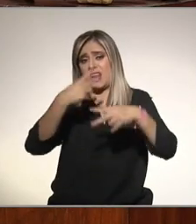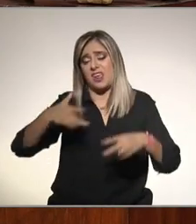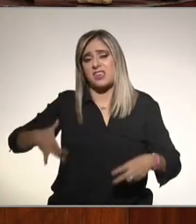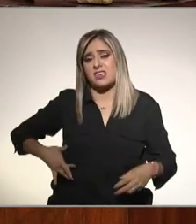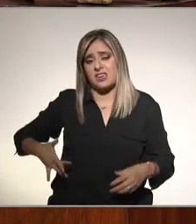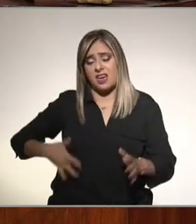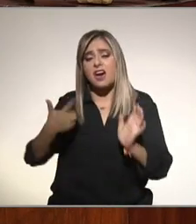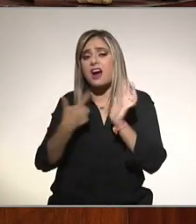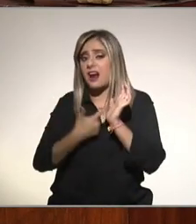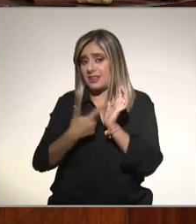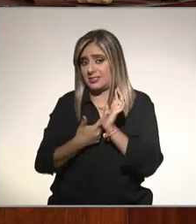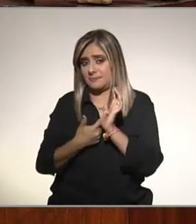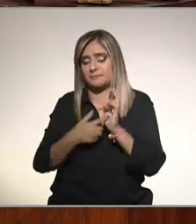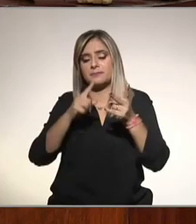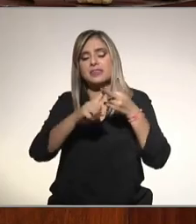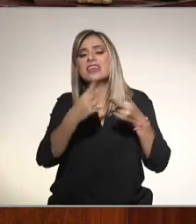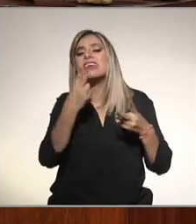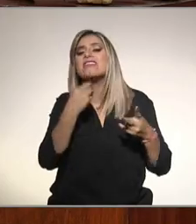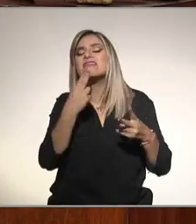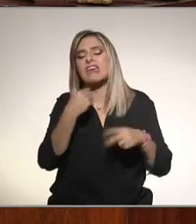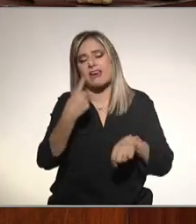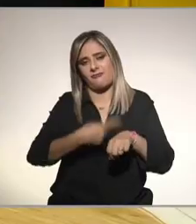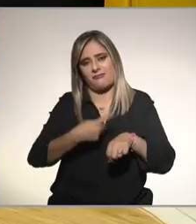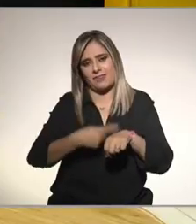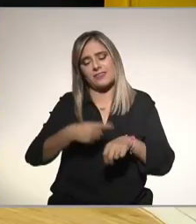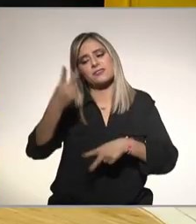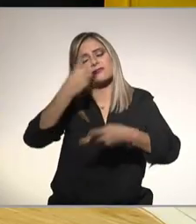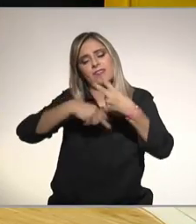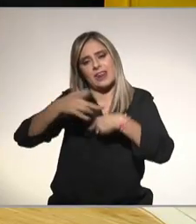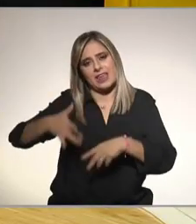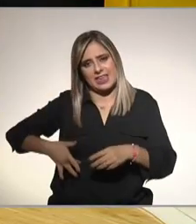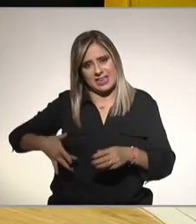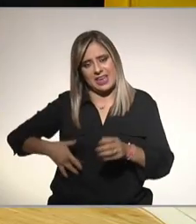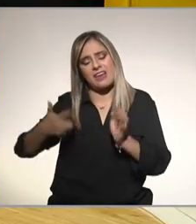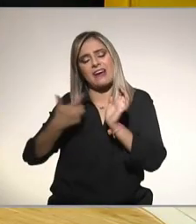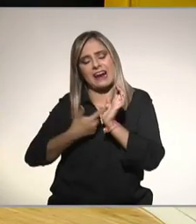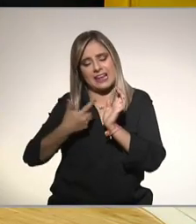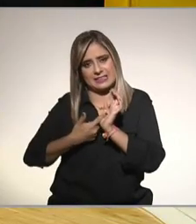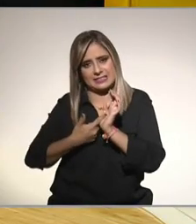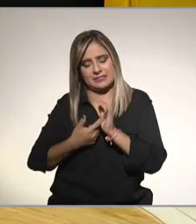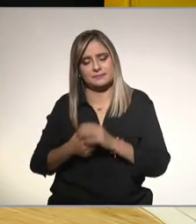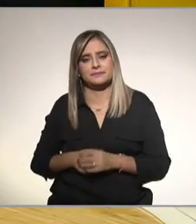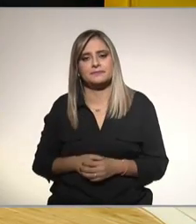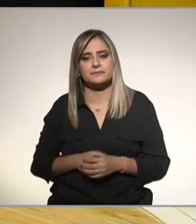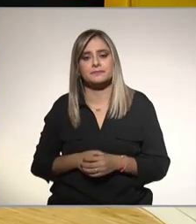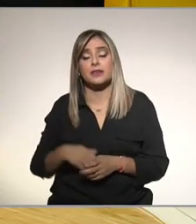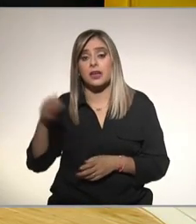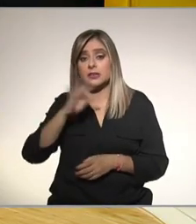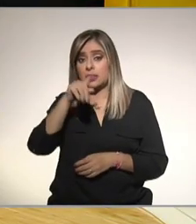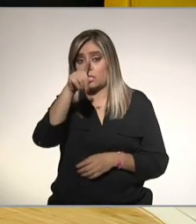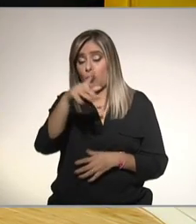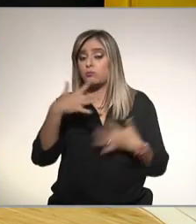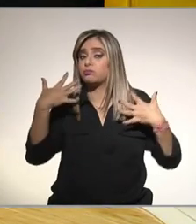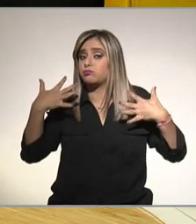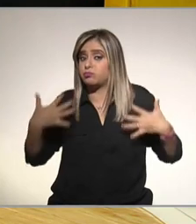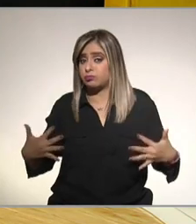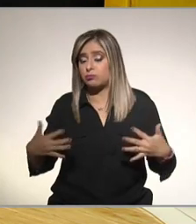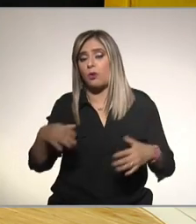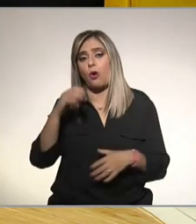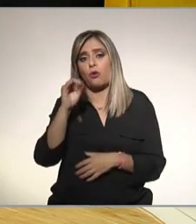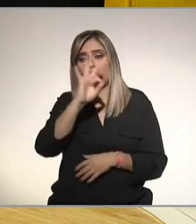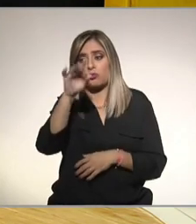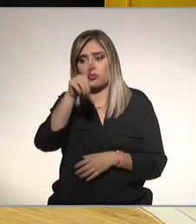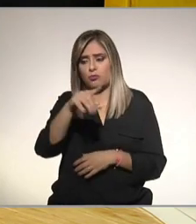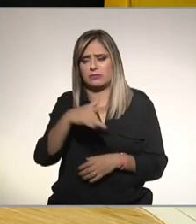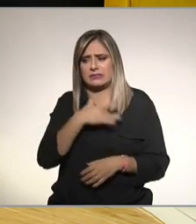y diabetes mellitus porque hay una pregunta que ahorita regresamos entonces si tienes sobrepeso sospecha que tienes